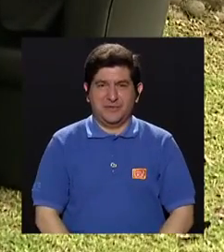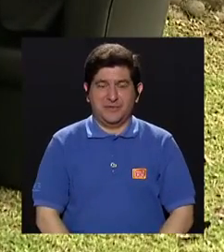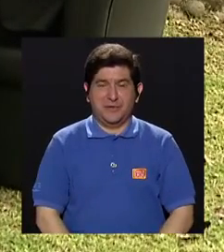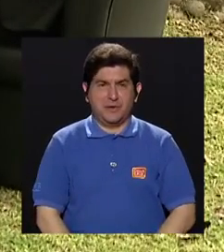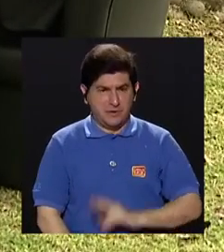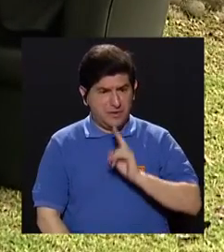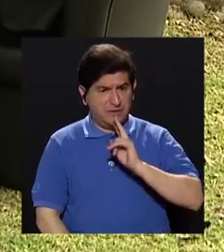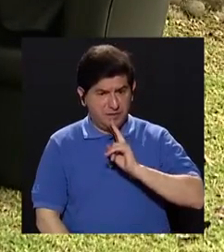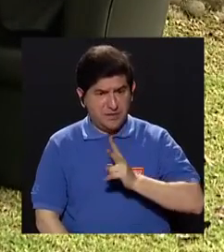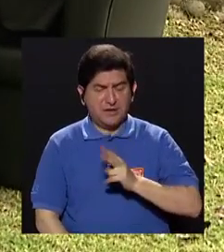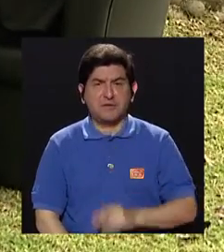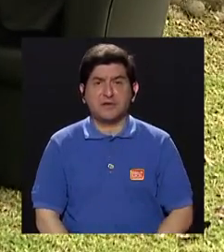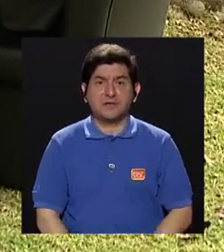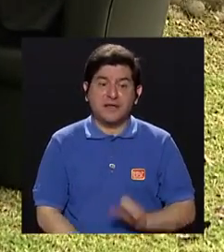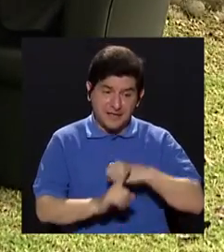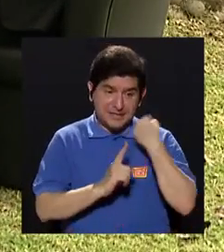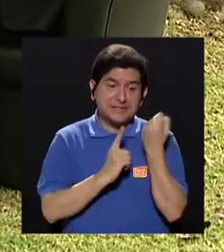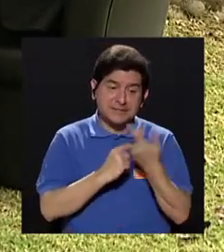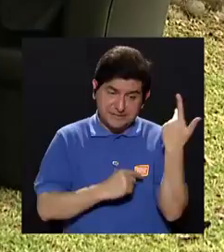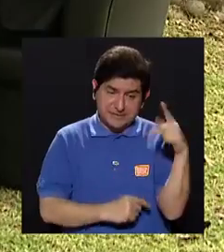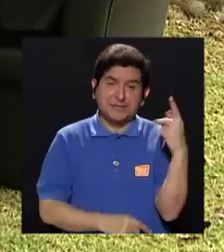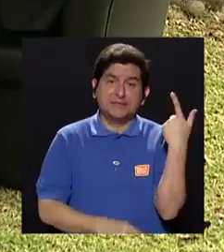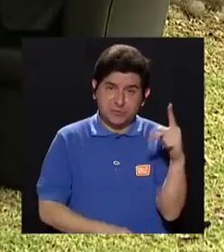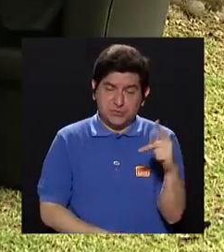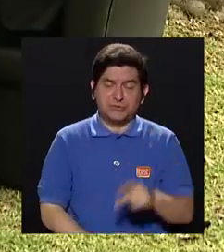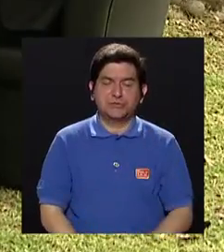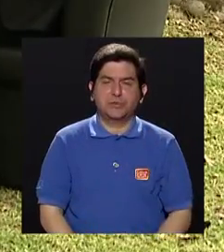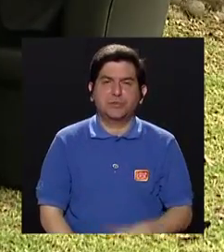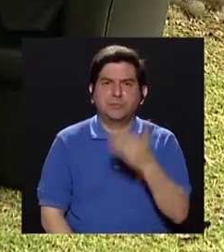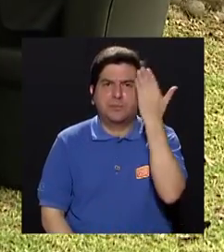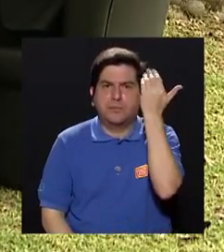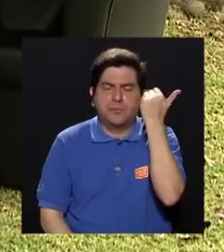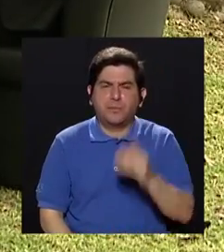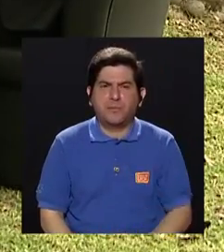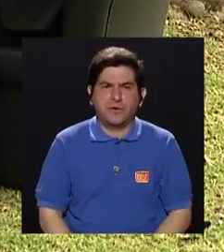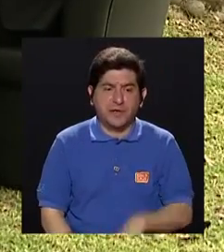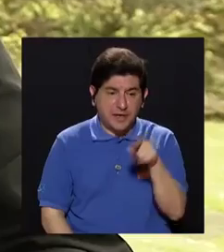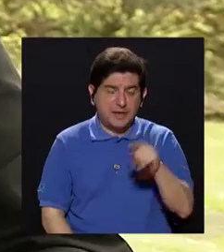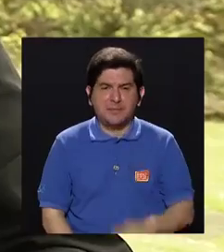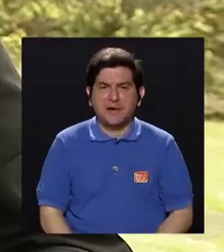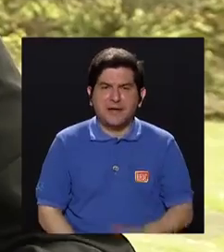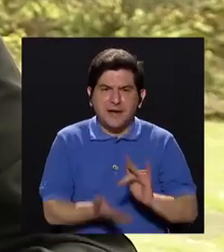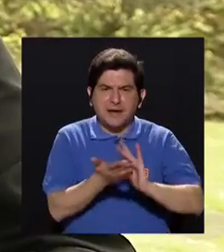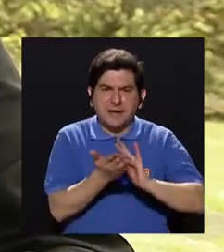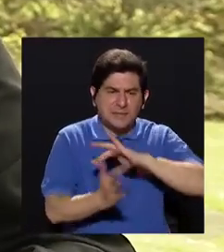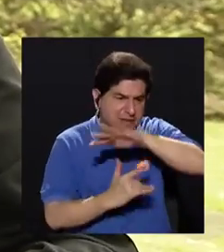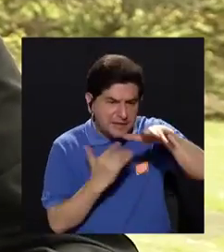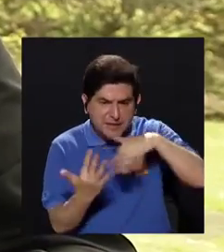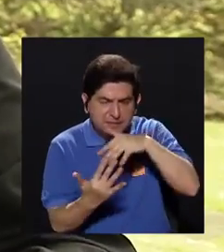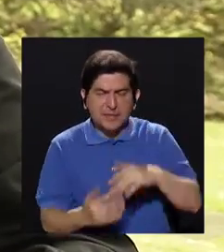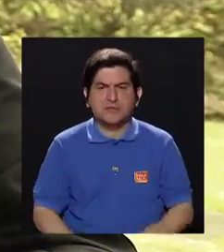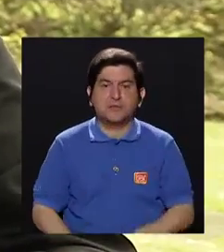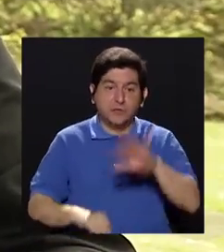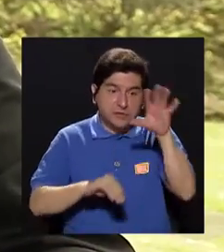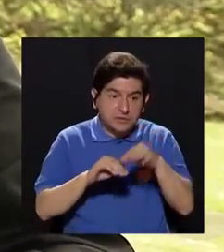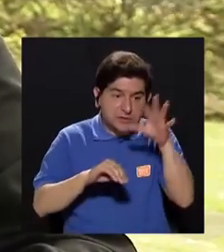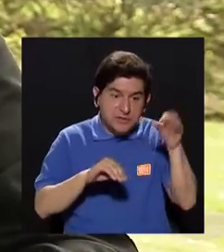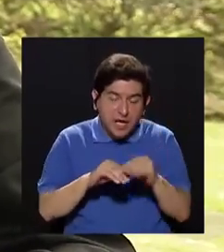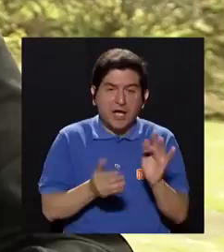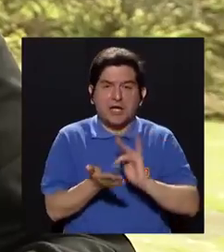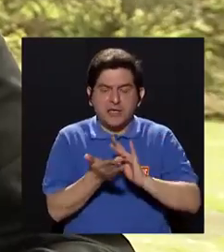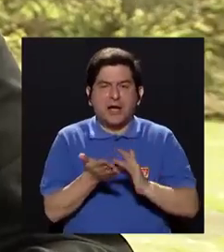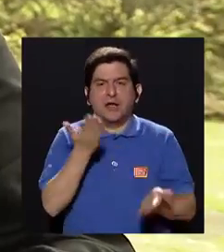ciertamente es un factor de riesgo. ¿Para qué? Para que existan interacciones. Entre más medicamentos yo tome,